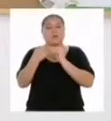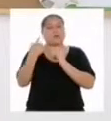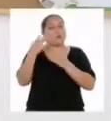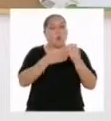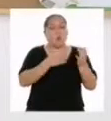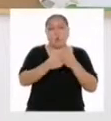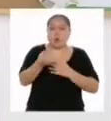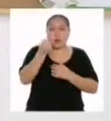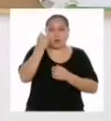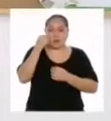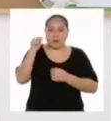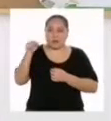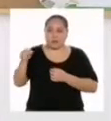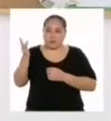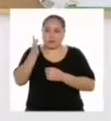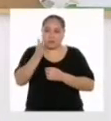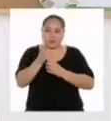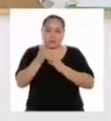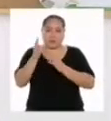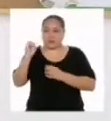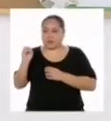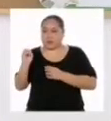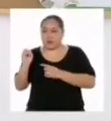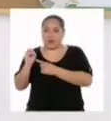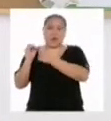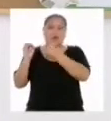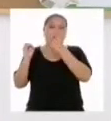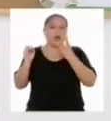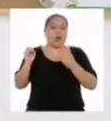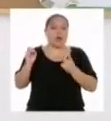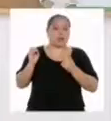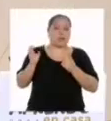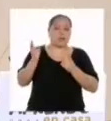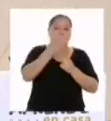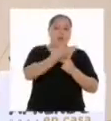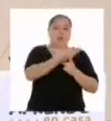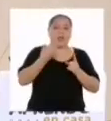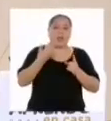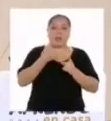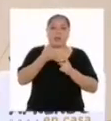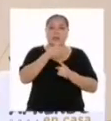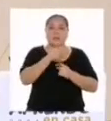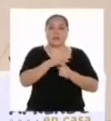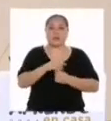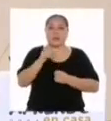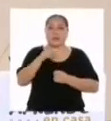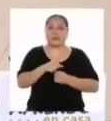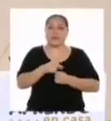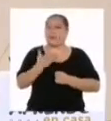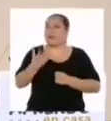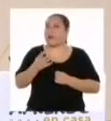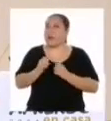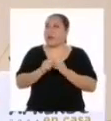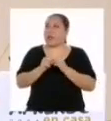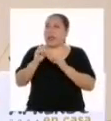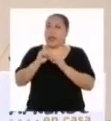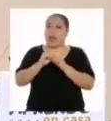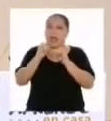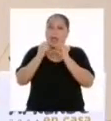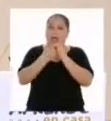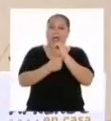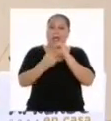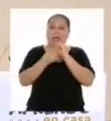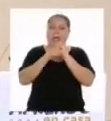entenderá que el intervalo incluye datos que van desde el 0 hasta antes del 3. Entonces, el abierto al final,